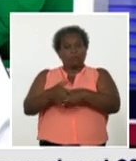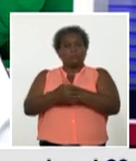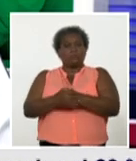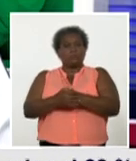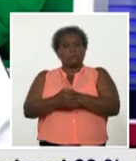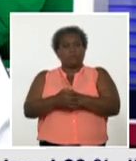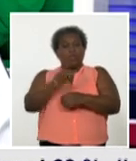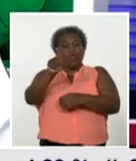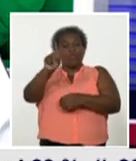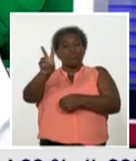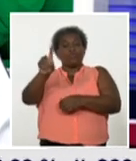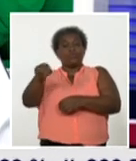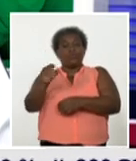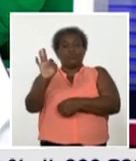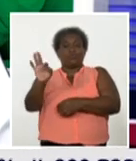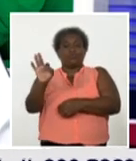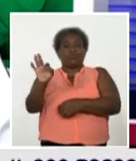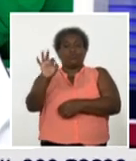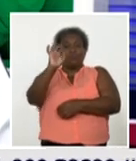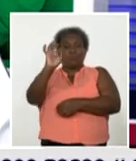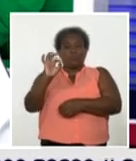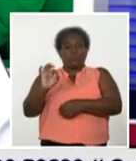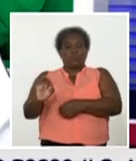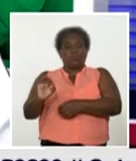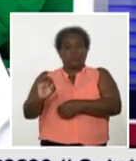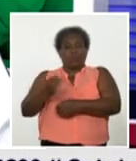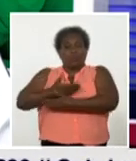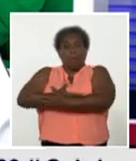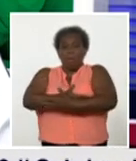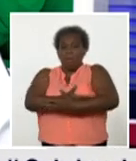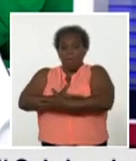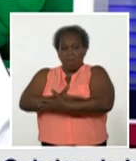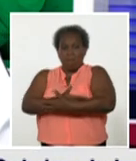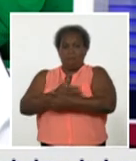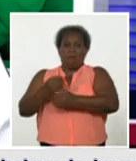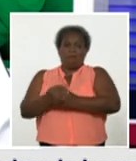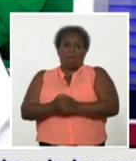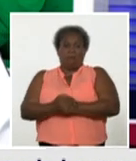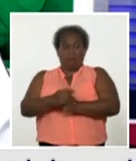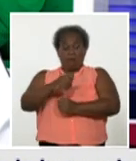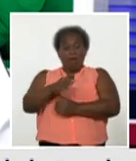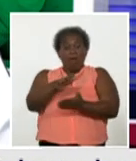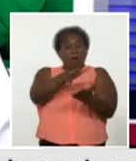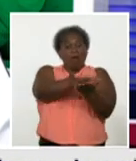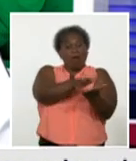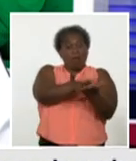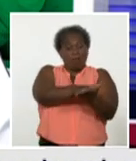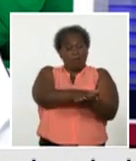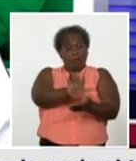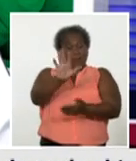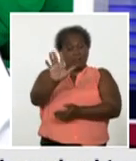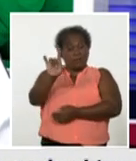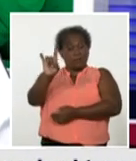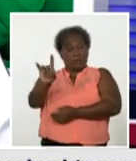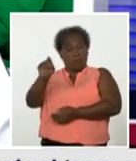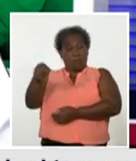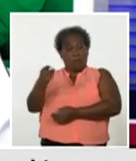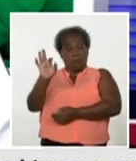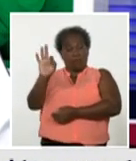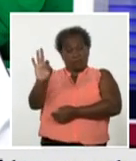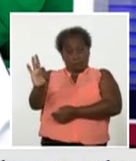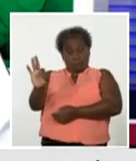12,8% de todos los confirmados. En el acumulado, el 59,8